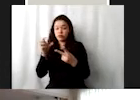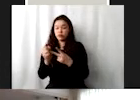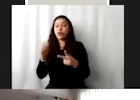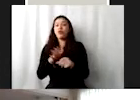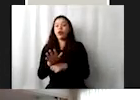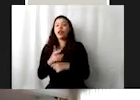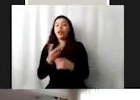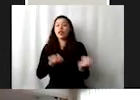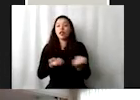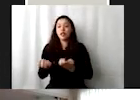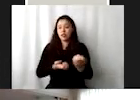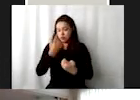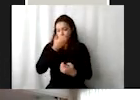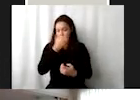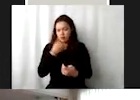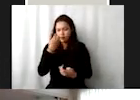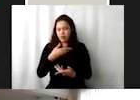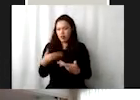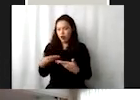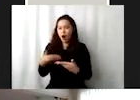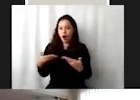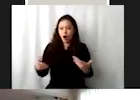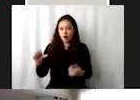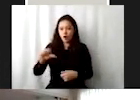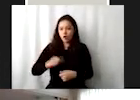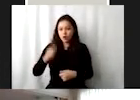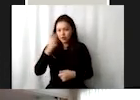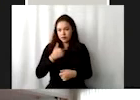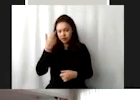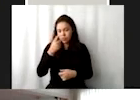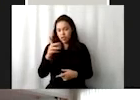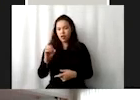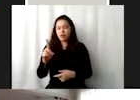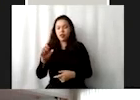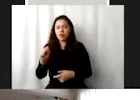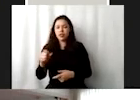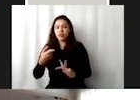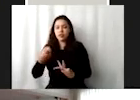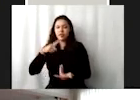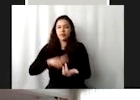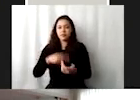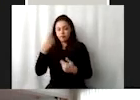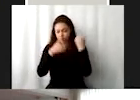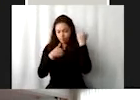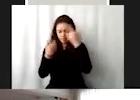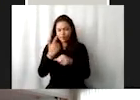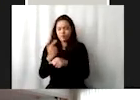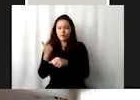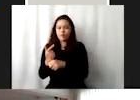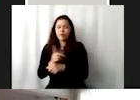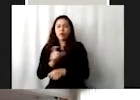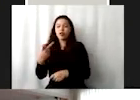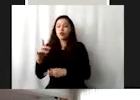ejercicio de revisión hoy porque sí me gustaría que dentro de los ODS vayamos identificando con cuáles sus